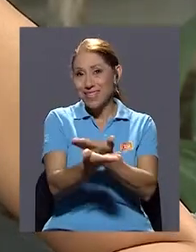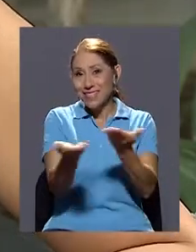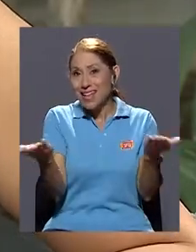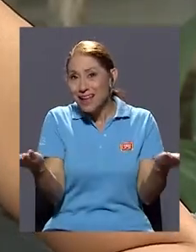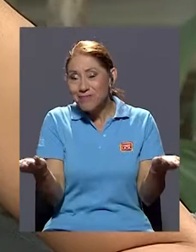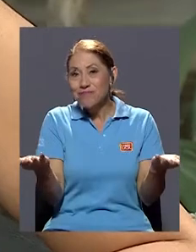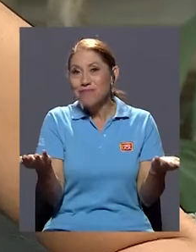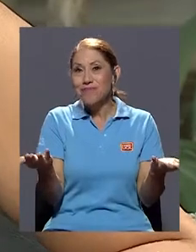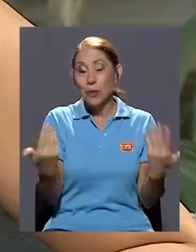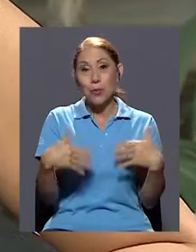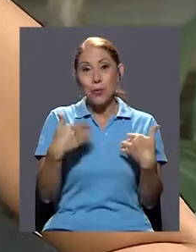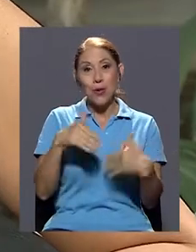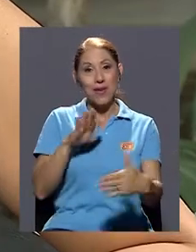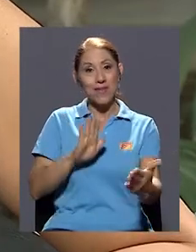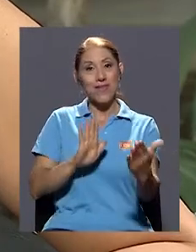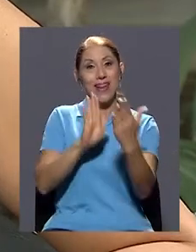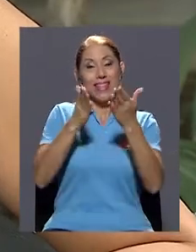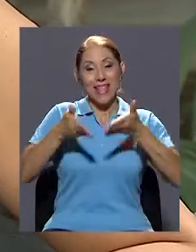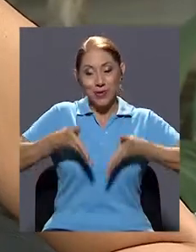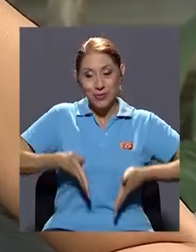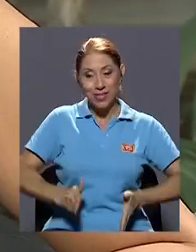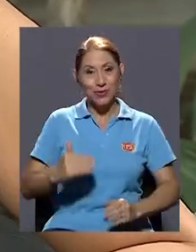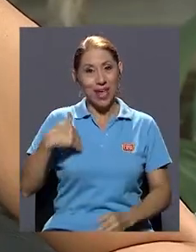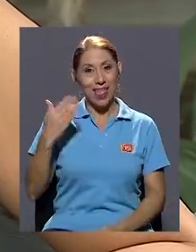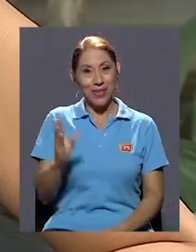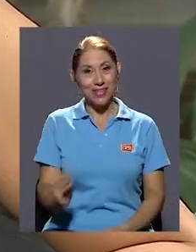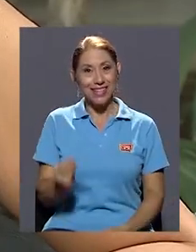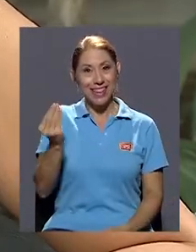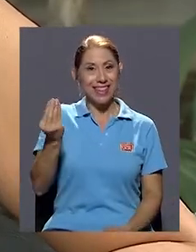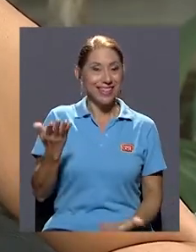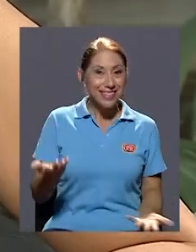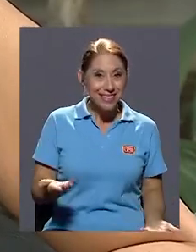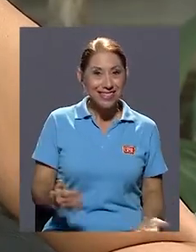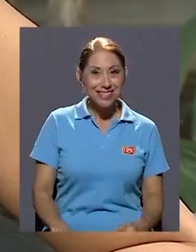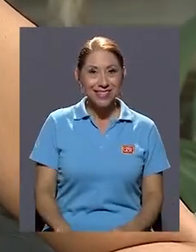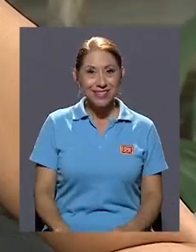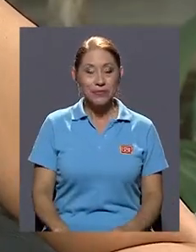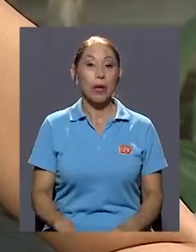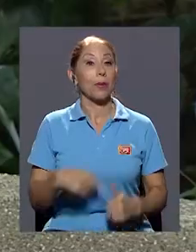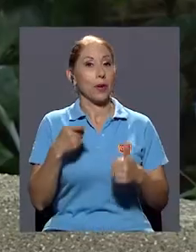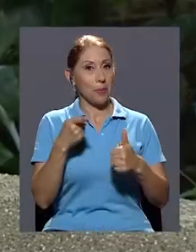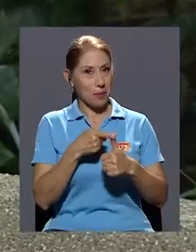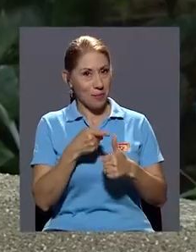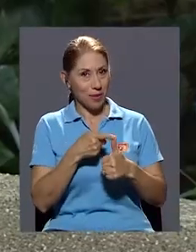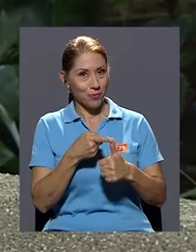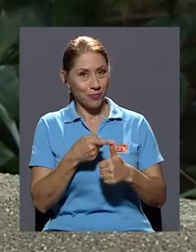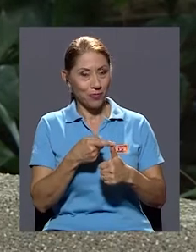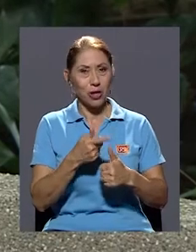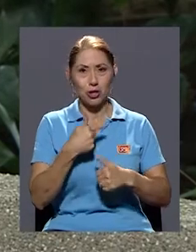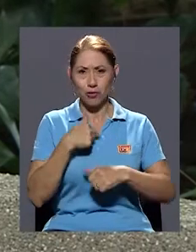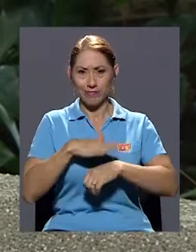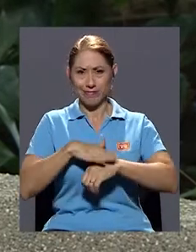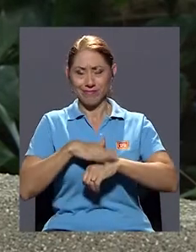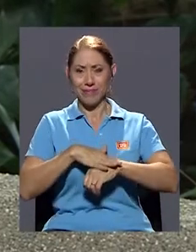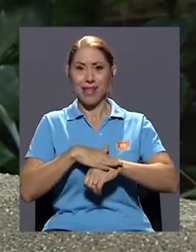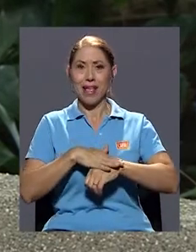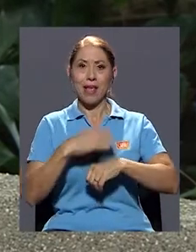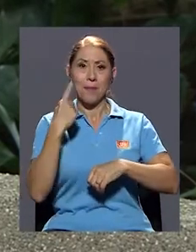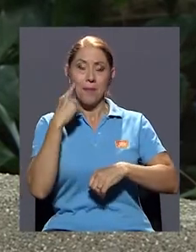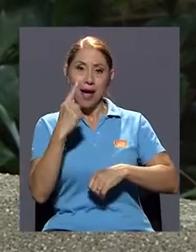campo de vida frente a sus hijos adolescentes, hijos e hijas. Lo primero, y me permito hacer la